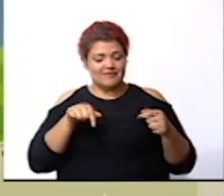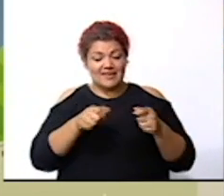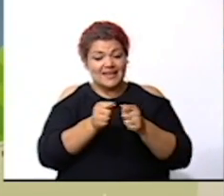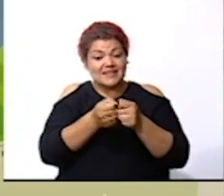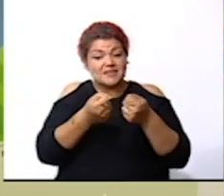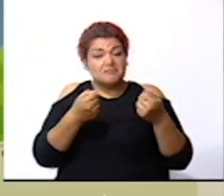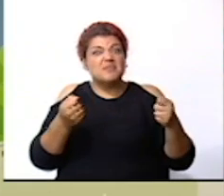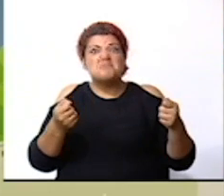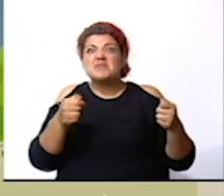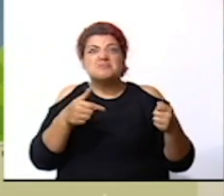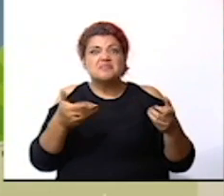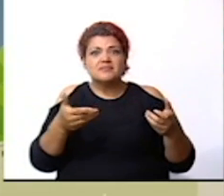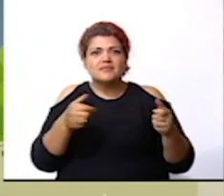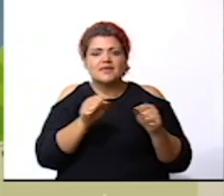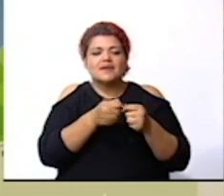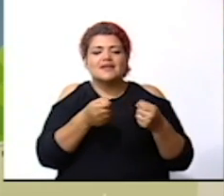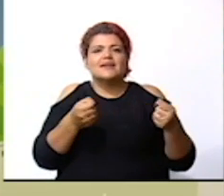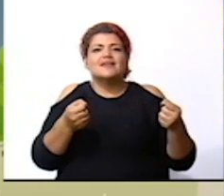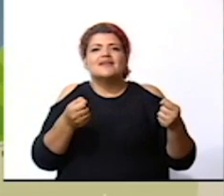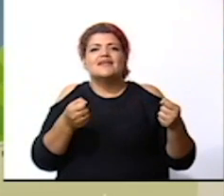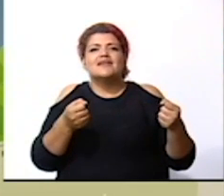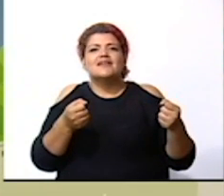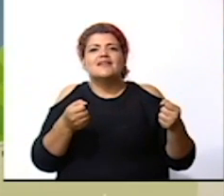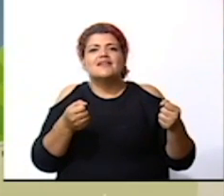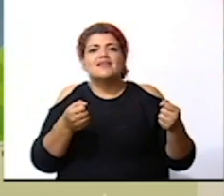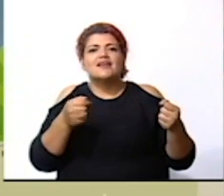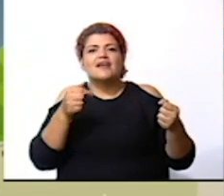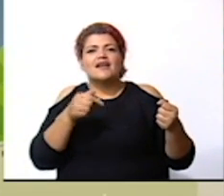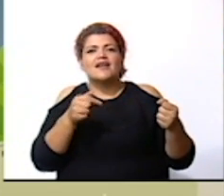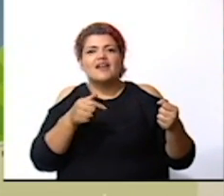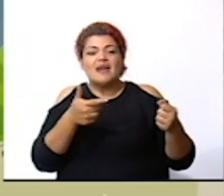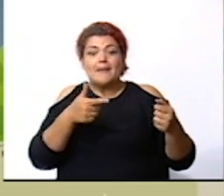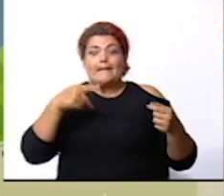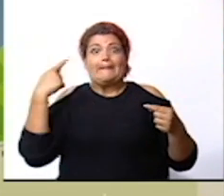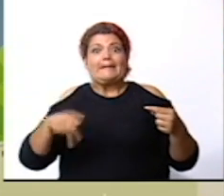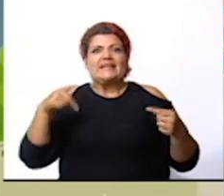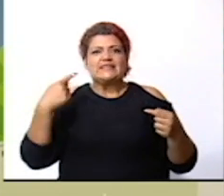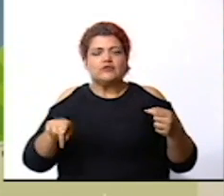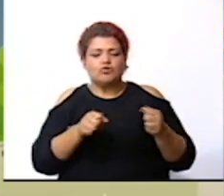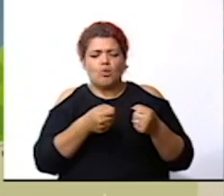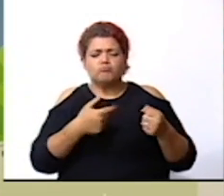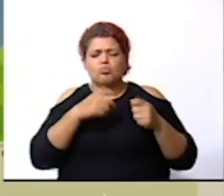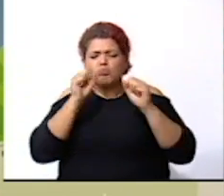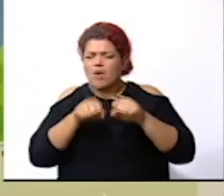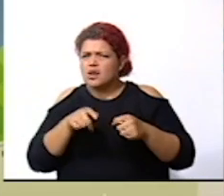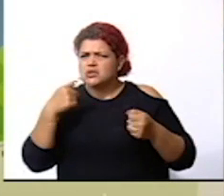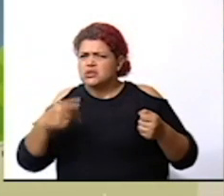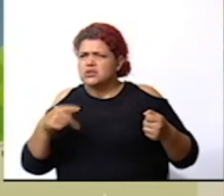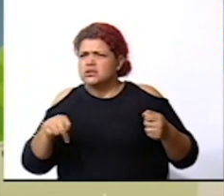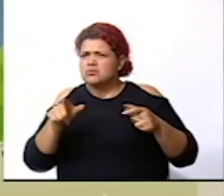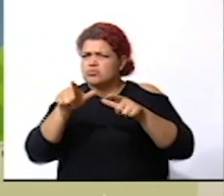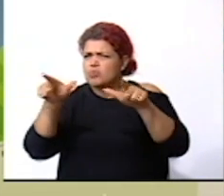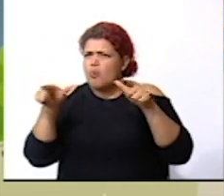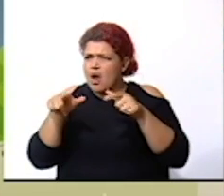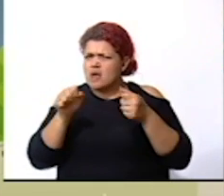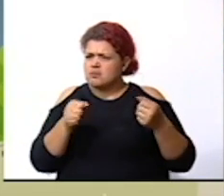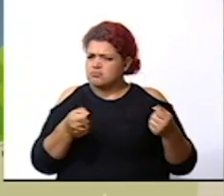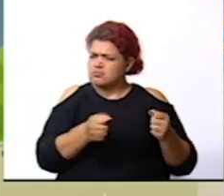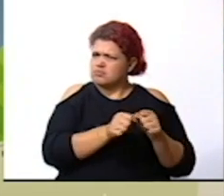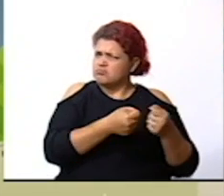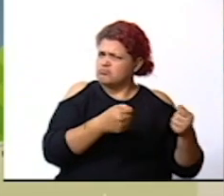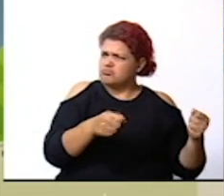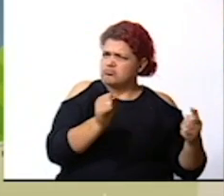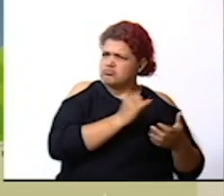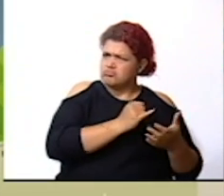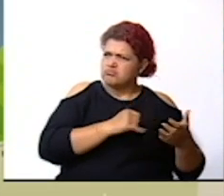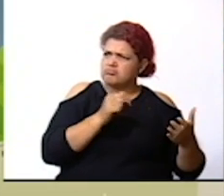lo llamamos un mapa de riesgo de posible riesgo de la comunidad y él nos